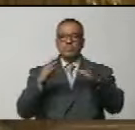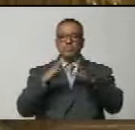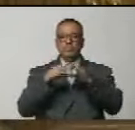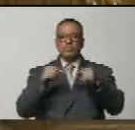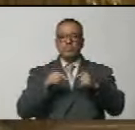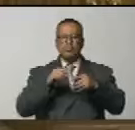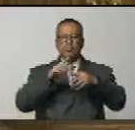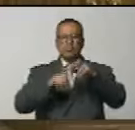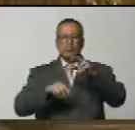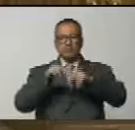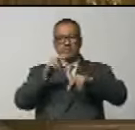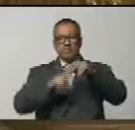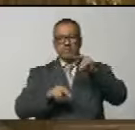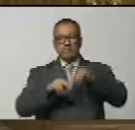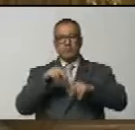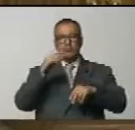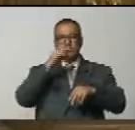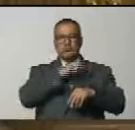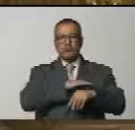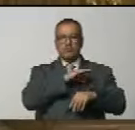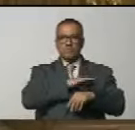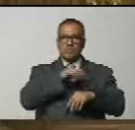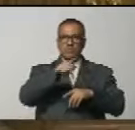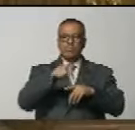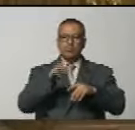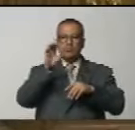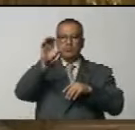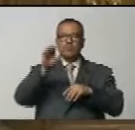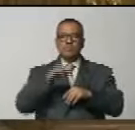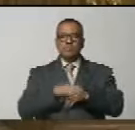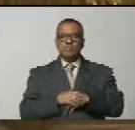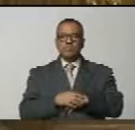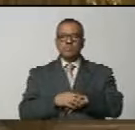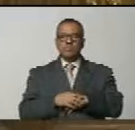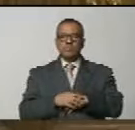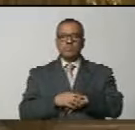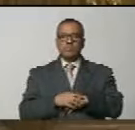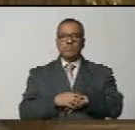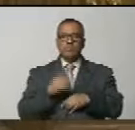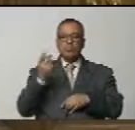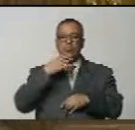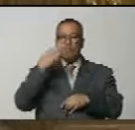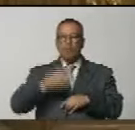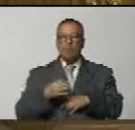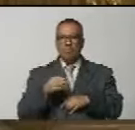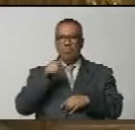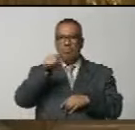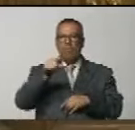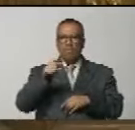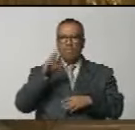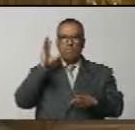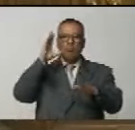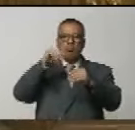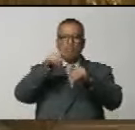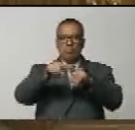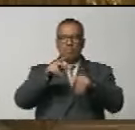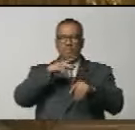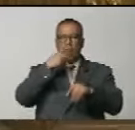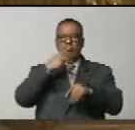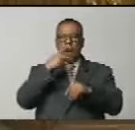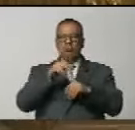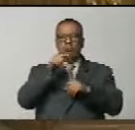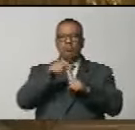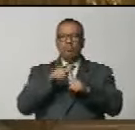el tejido social de esa nación que, obviamente, da un resultado político